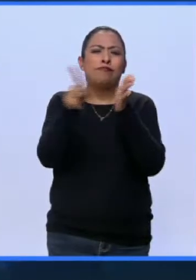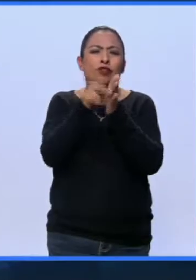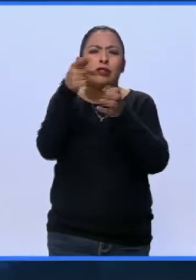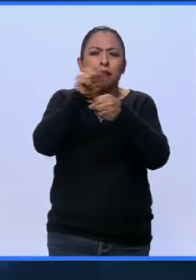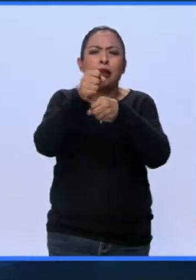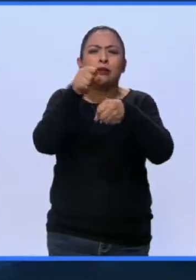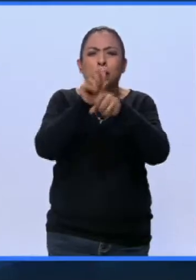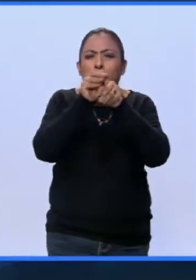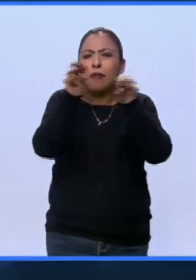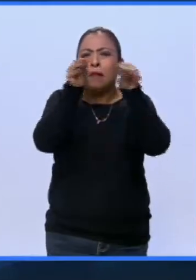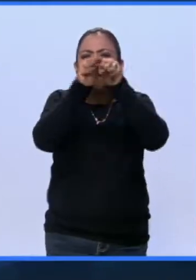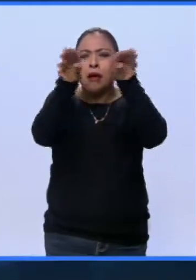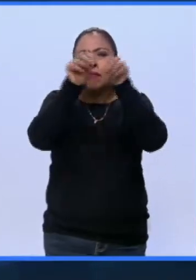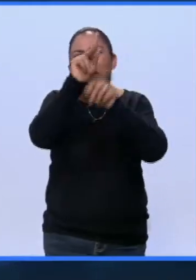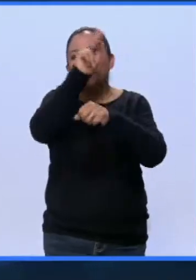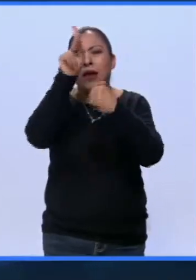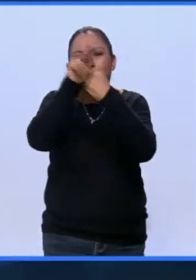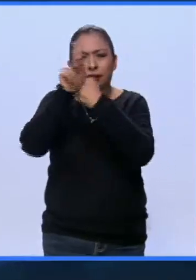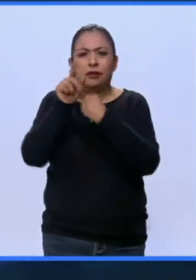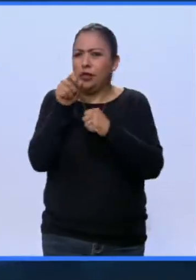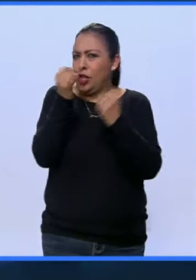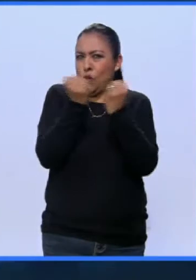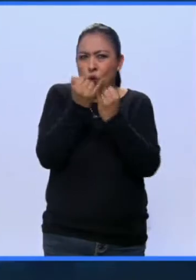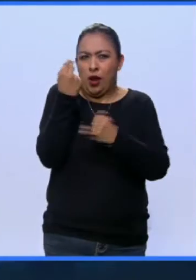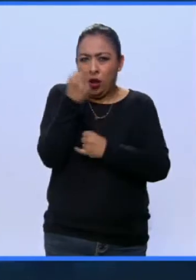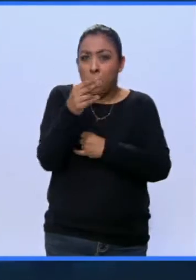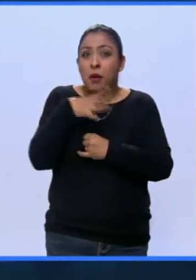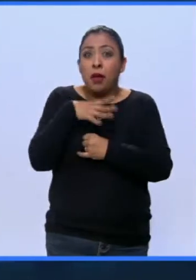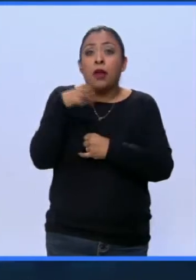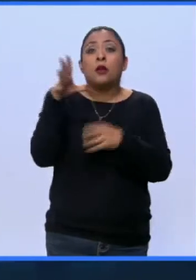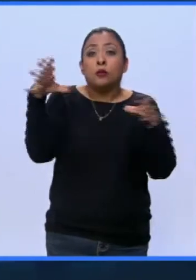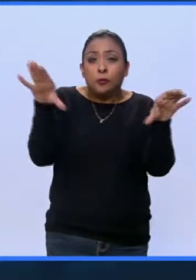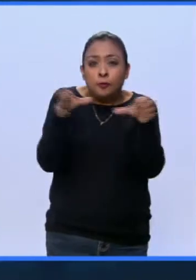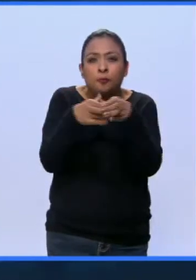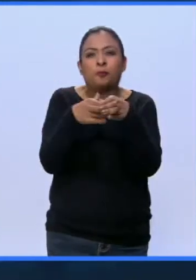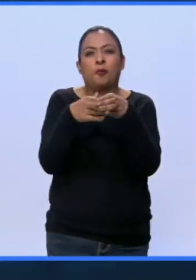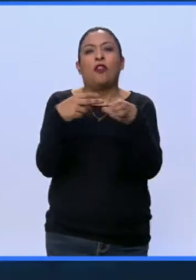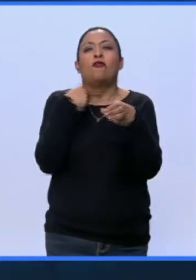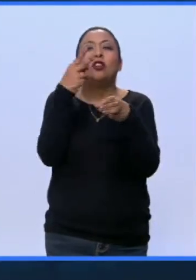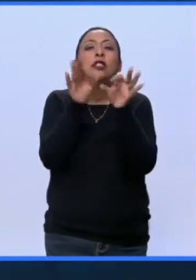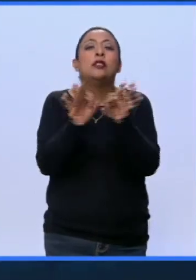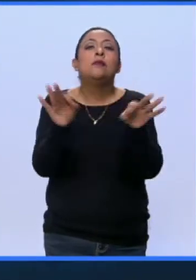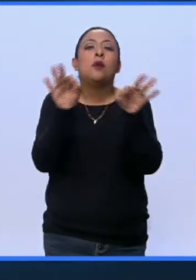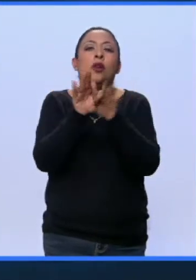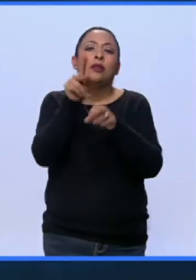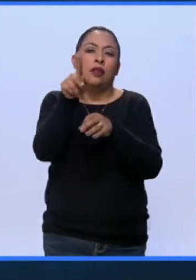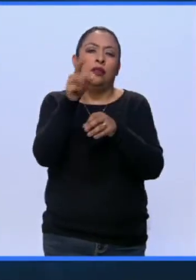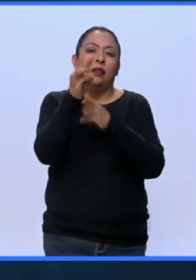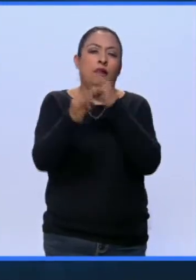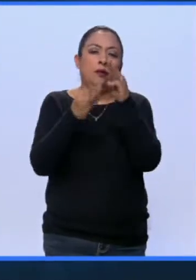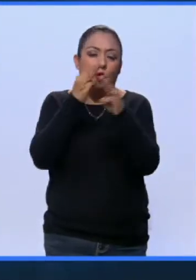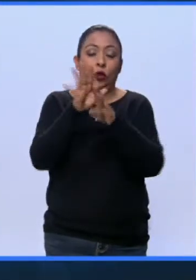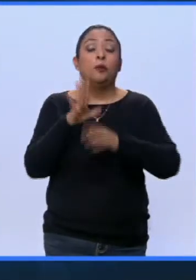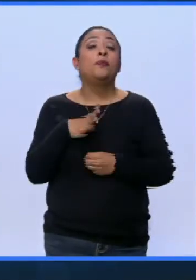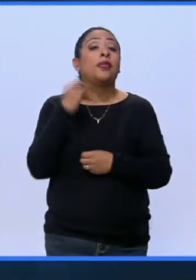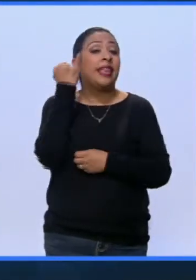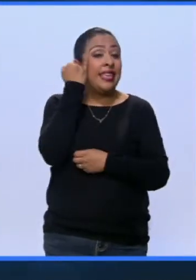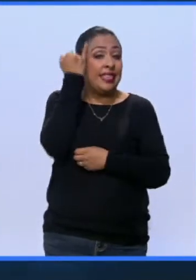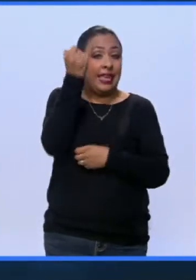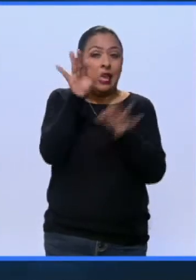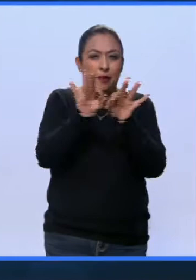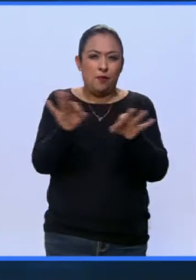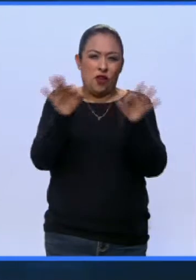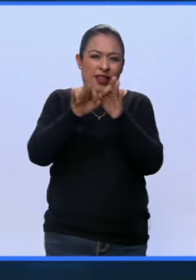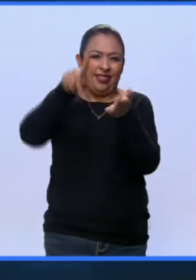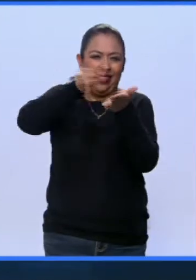circula por diversos países y reúne a las voces más destacadas del periodismo en el mundo. En realidad, la idea que hay detrás de este festival